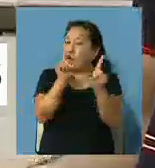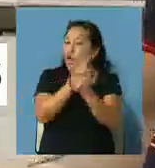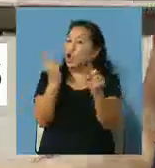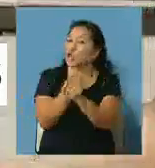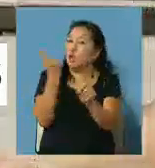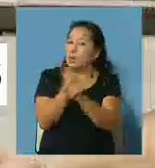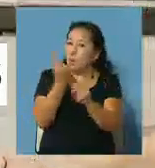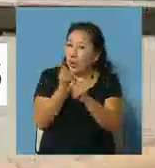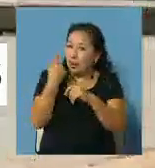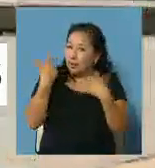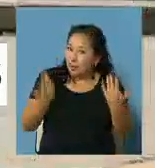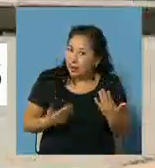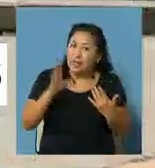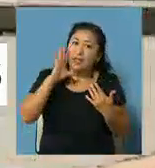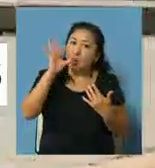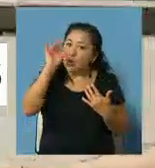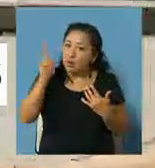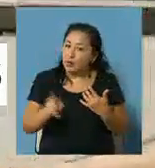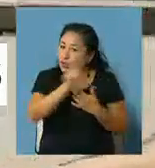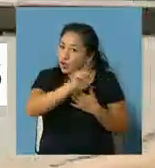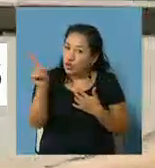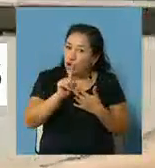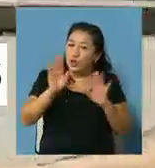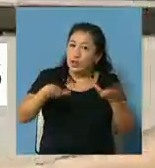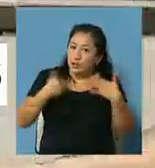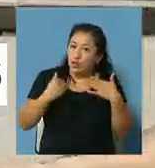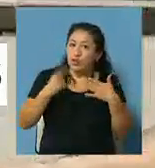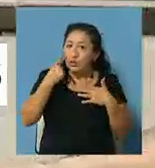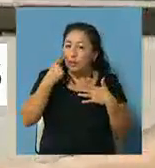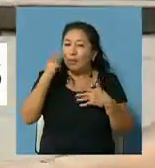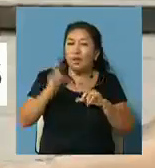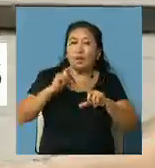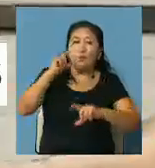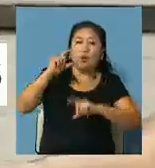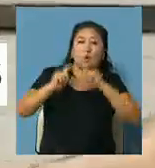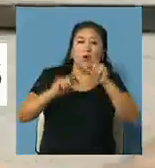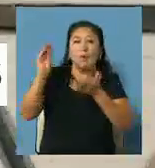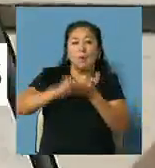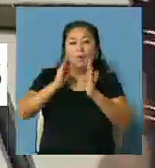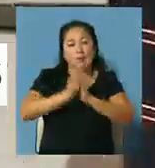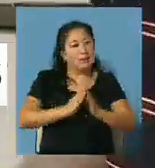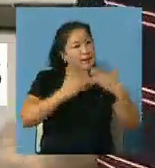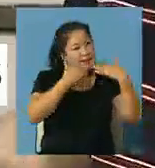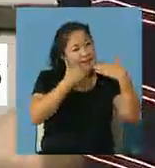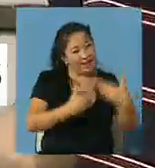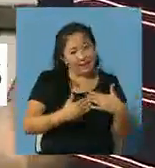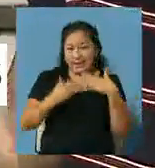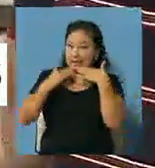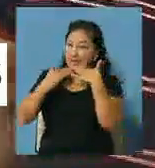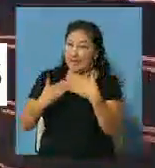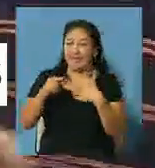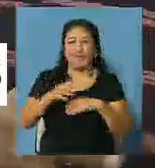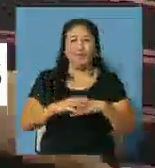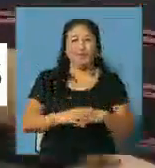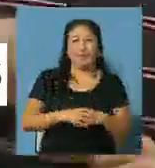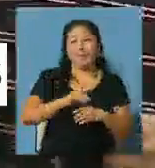lleno total ni siquiera el 50% por eso vamos multiplicando los horarios de la misa le agradecemos mucho a ustedes, muchas